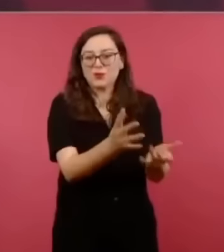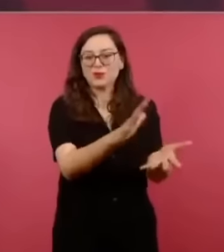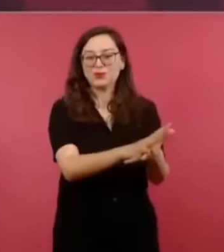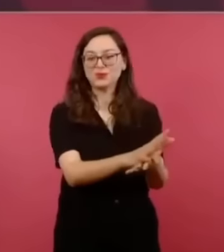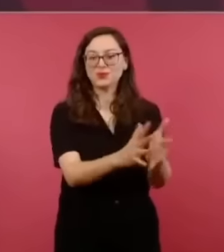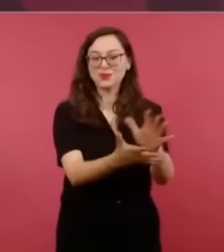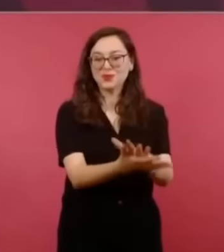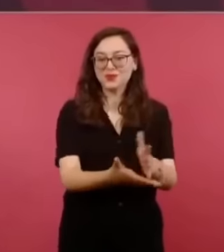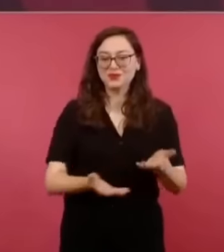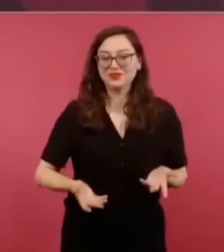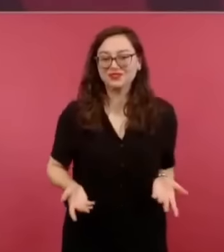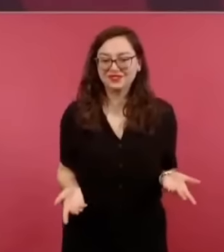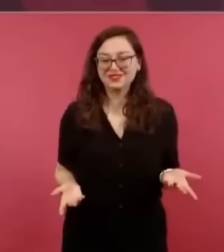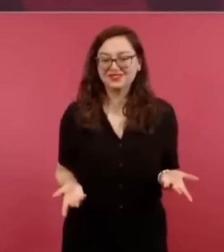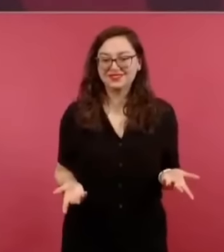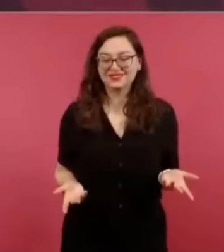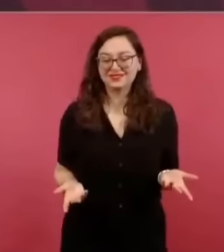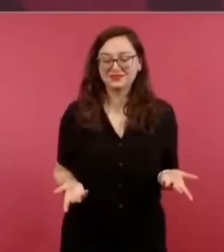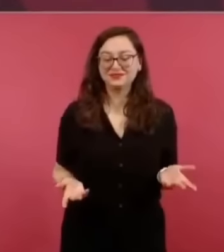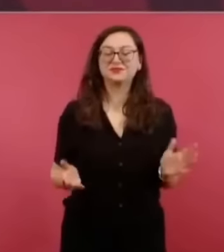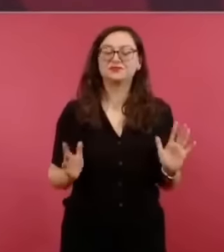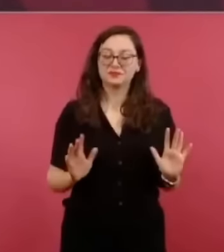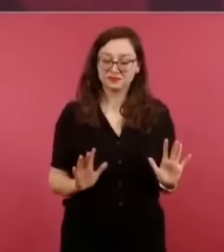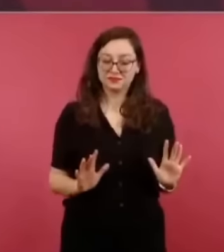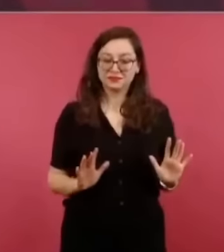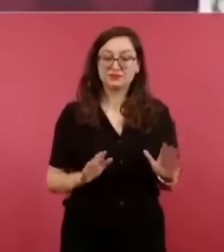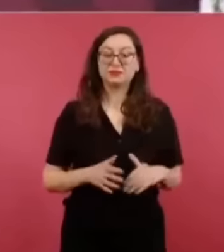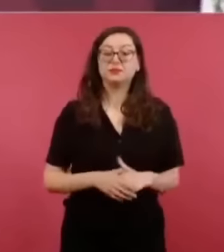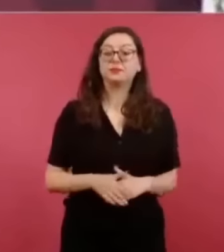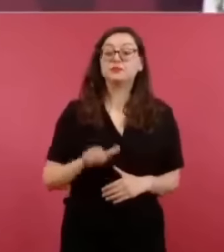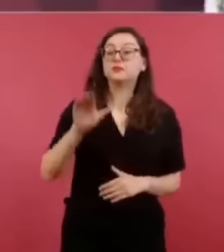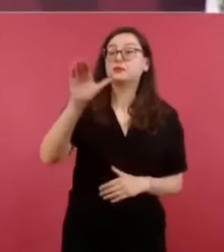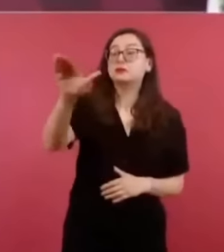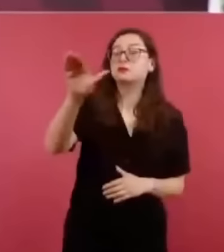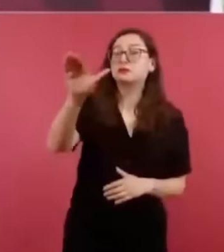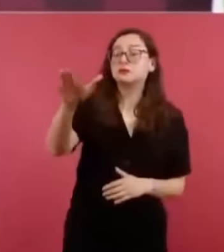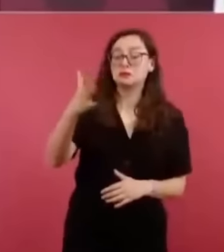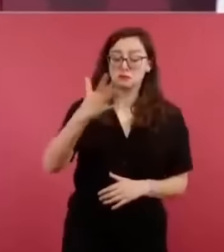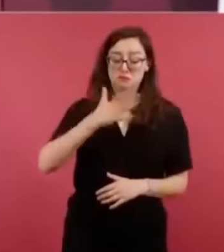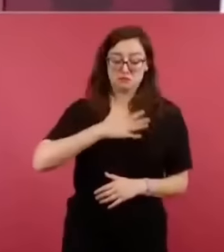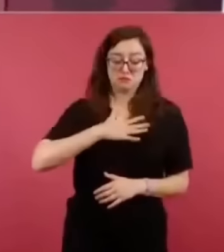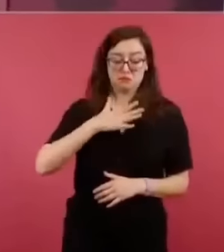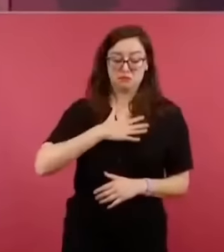se violó la privacidad,